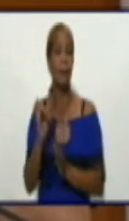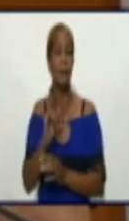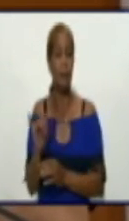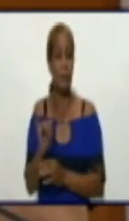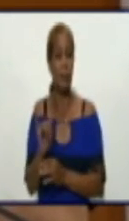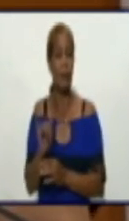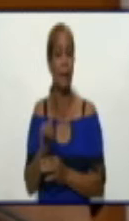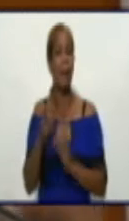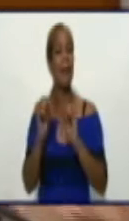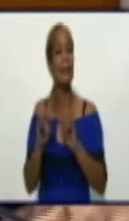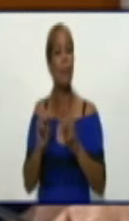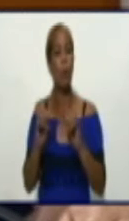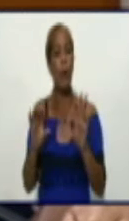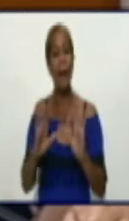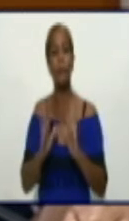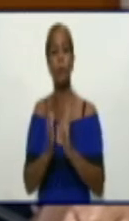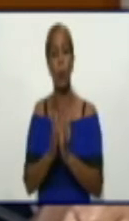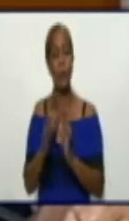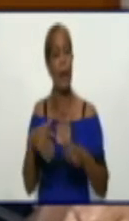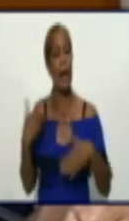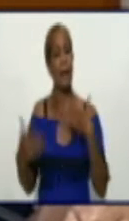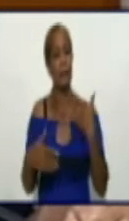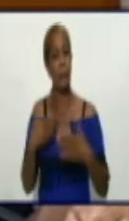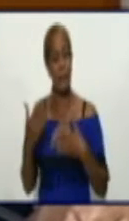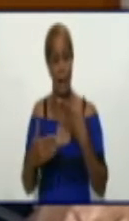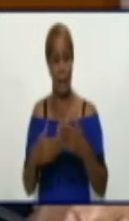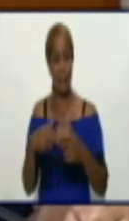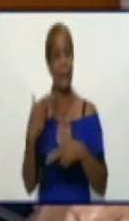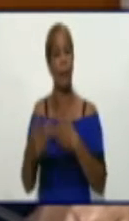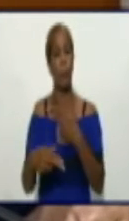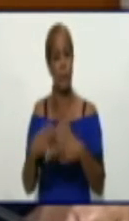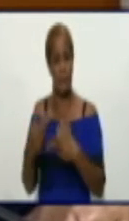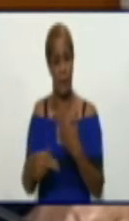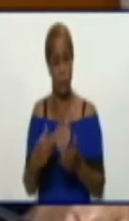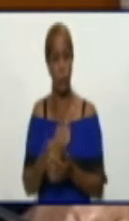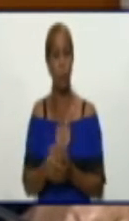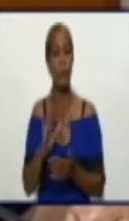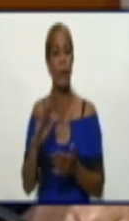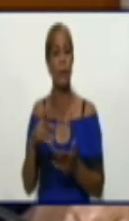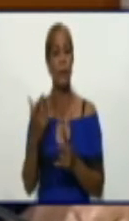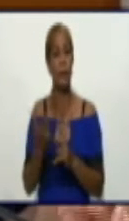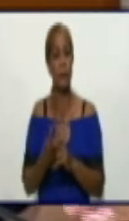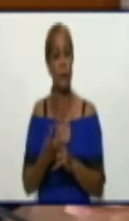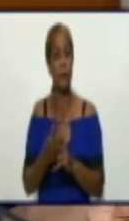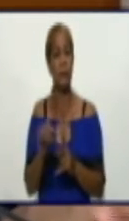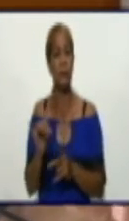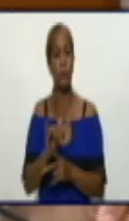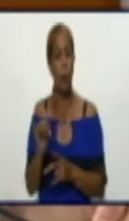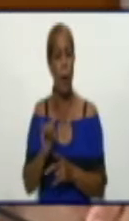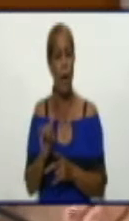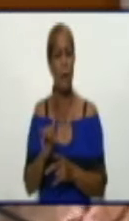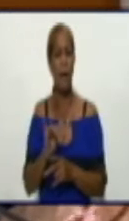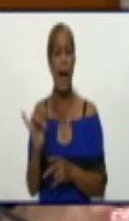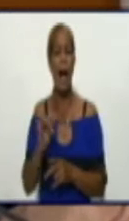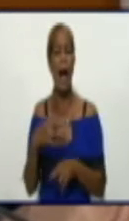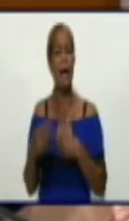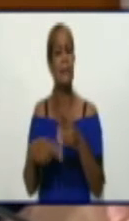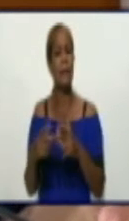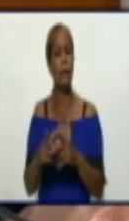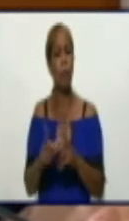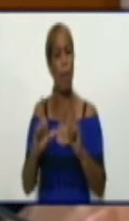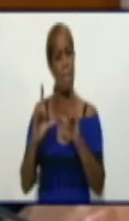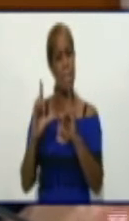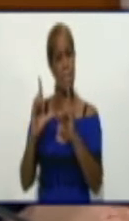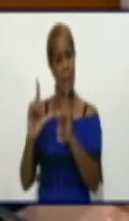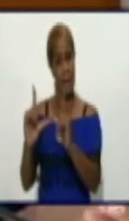actividades que nosotros estamos desarrollando. Trabajando también en la generación de contenido. Hay varias etiquetas que son las que vamos a